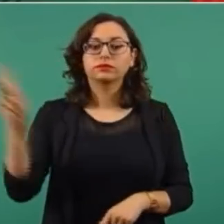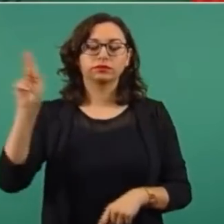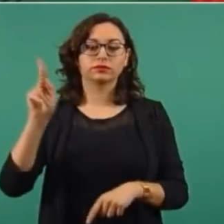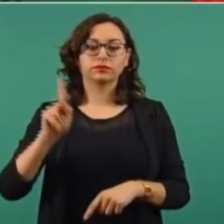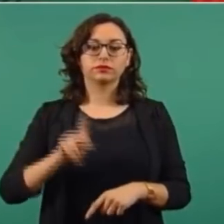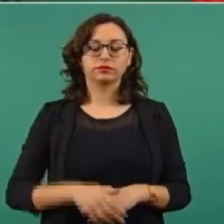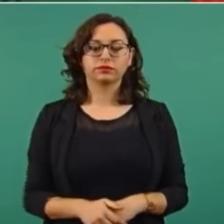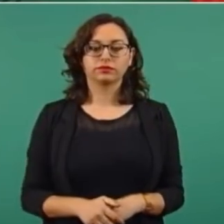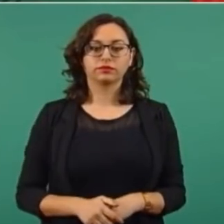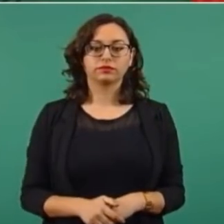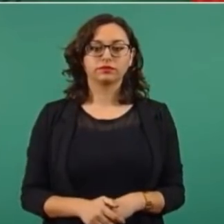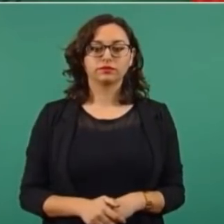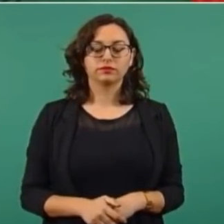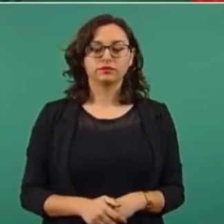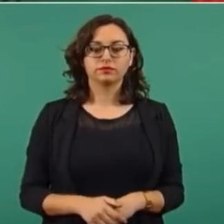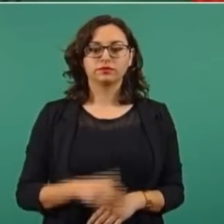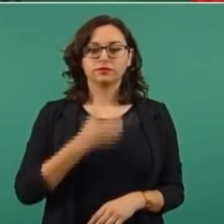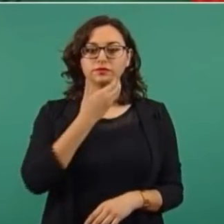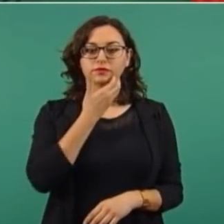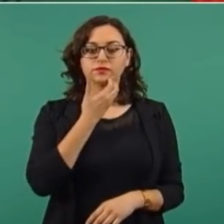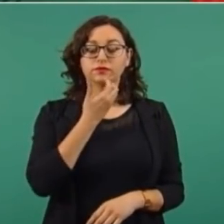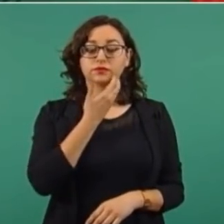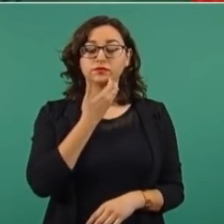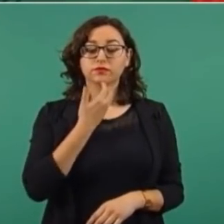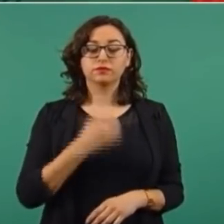y de manera